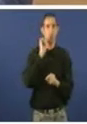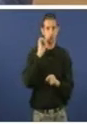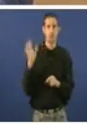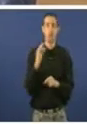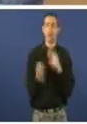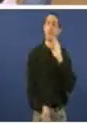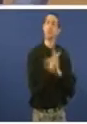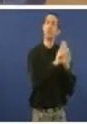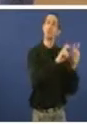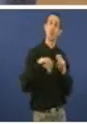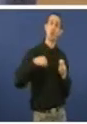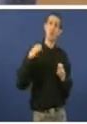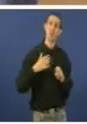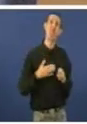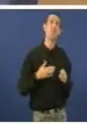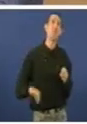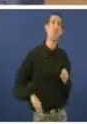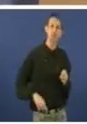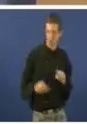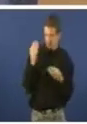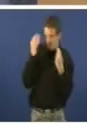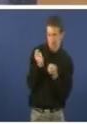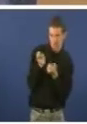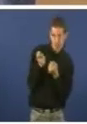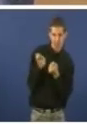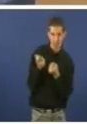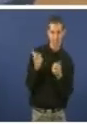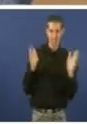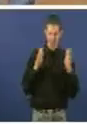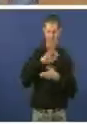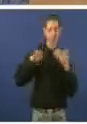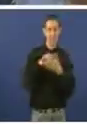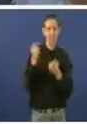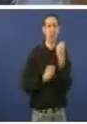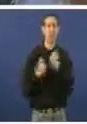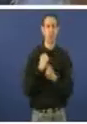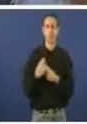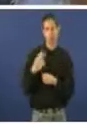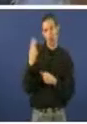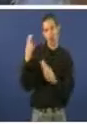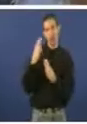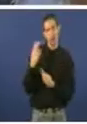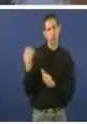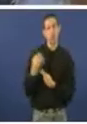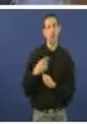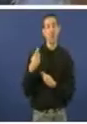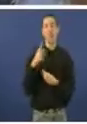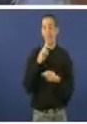hospital en Pontevedra. E parece pouco en plena crise económica, señoría, con todo o seu respeto, recortar